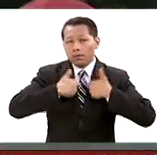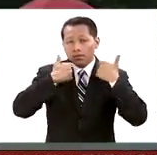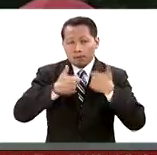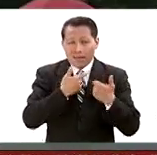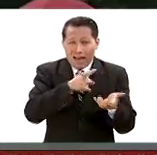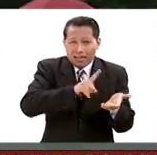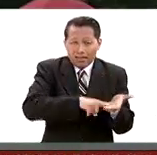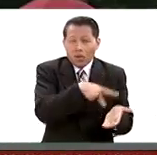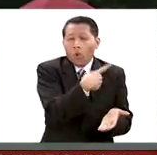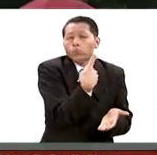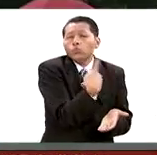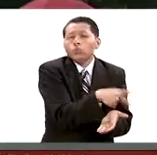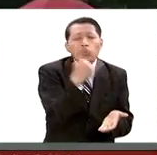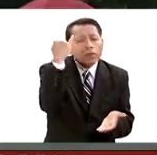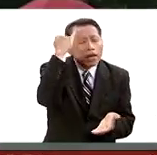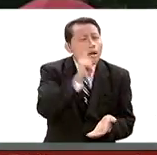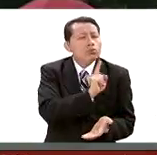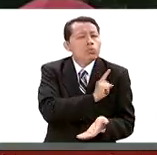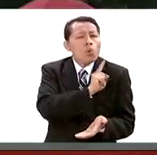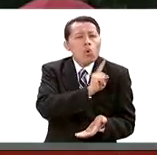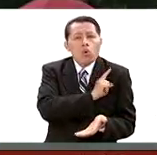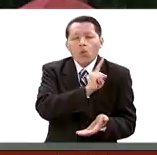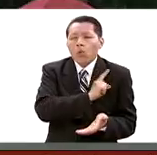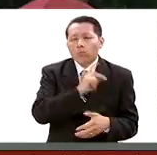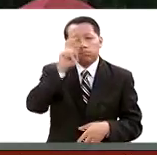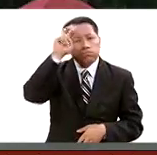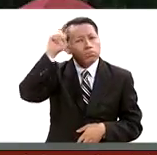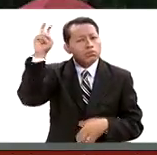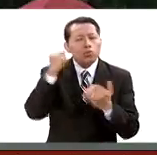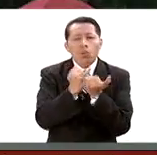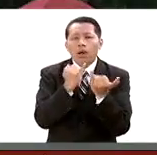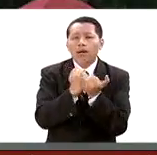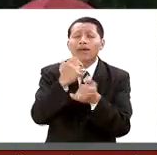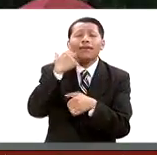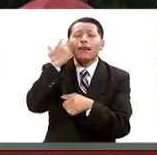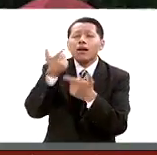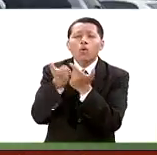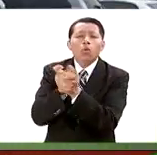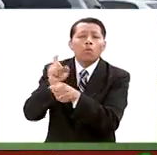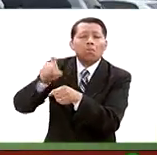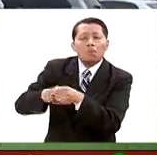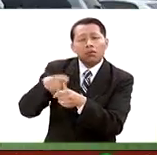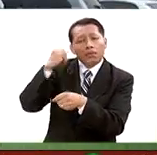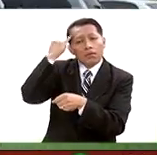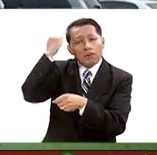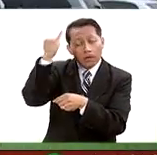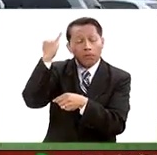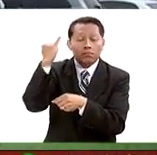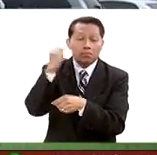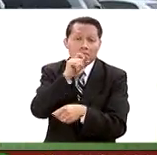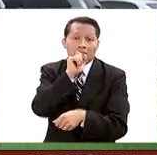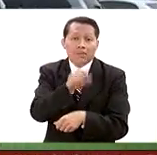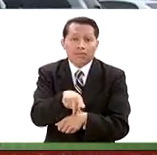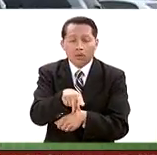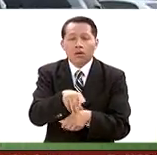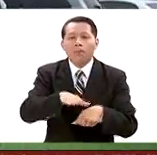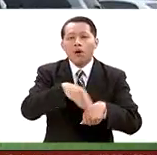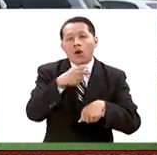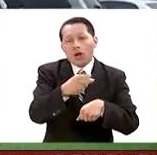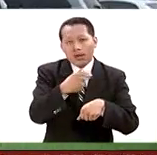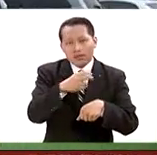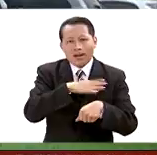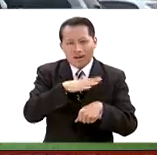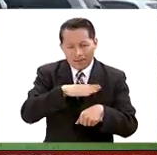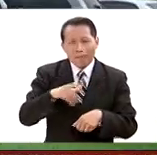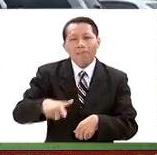ideología, inspirado por las arengas que lanza el Estado Islámico, tomó esta determinación de usar este rifle de asalto, una